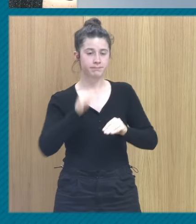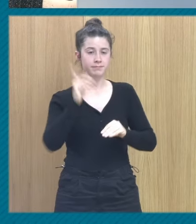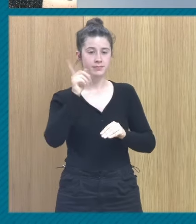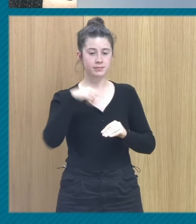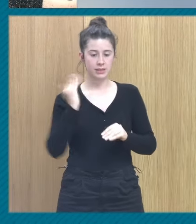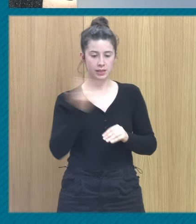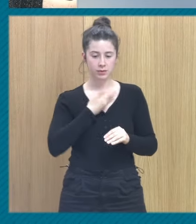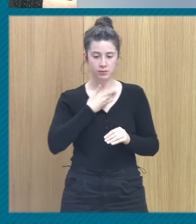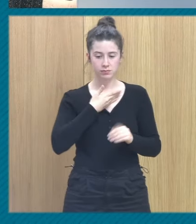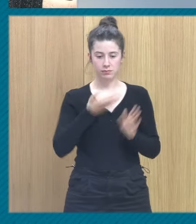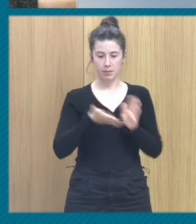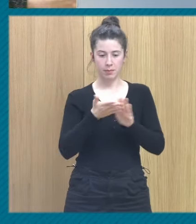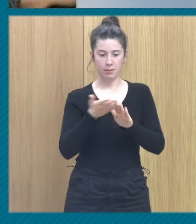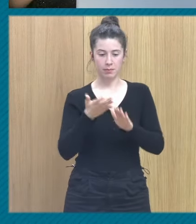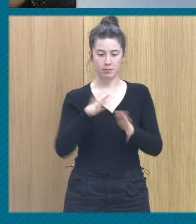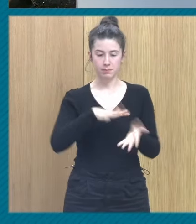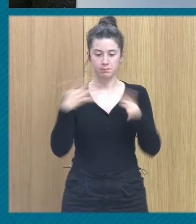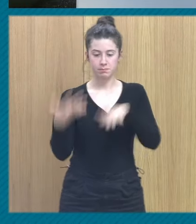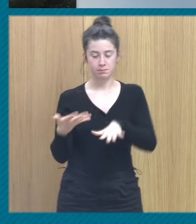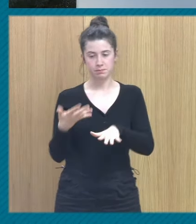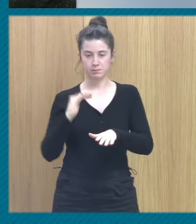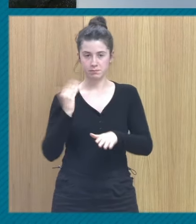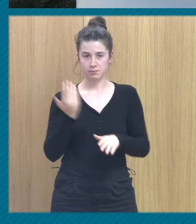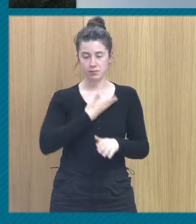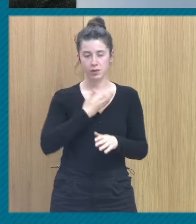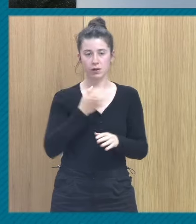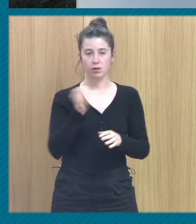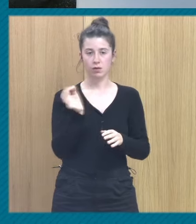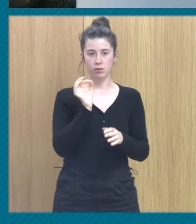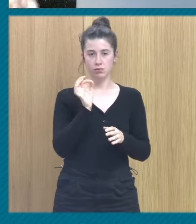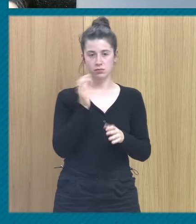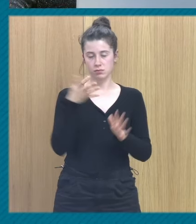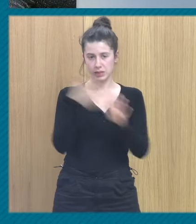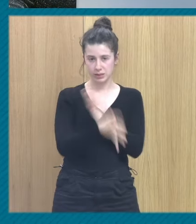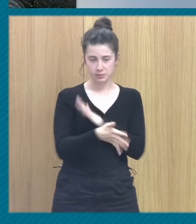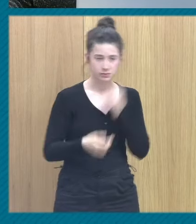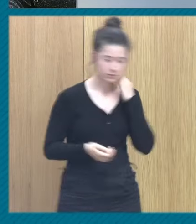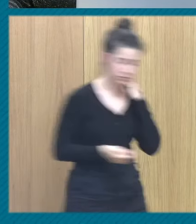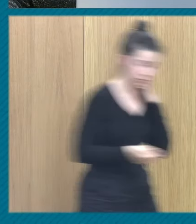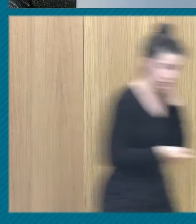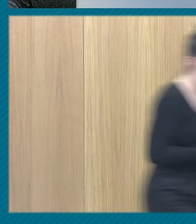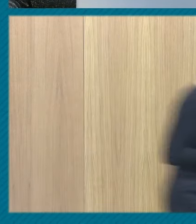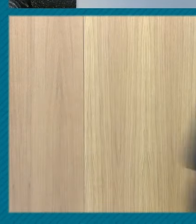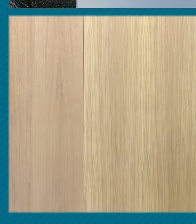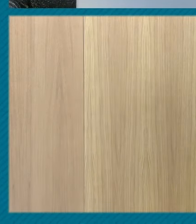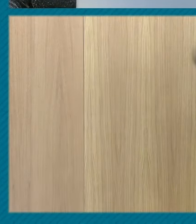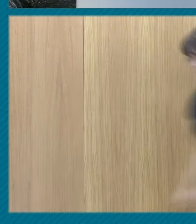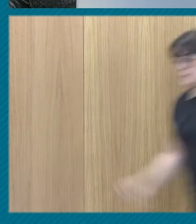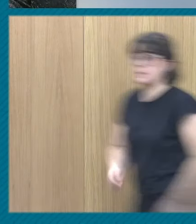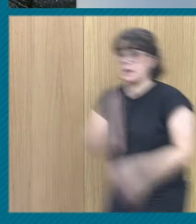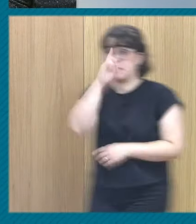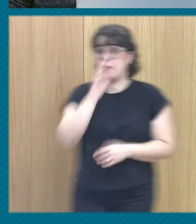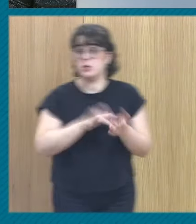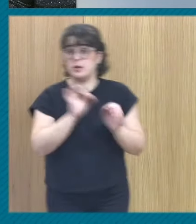pasando factura o no me siga pasando factura a lo largo de la vida. Hay una imagen, bueno aquí os